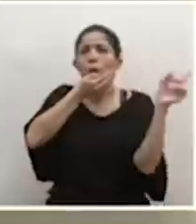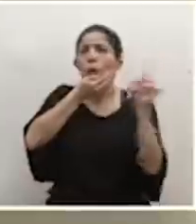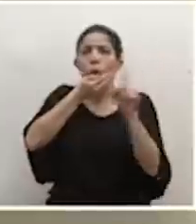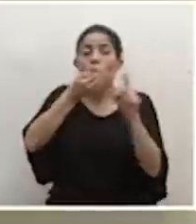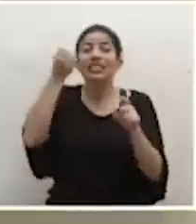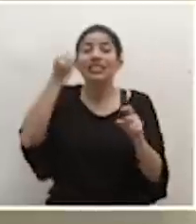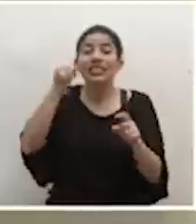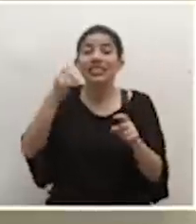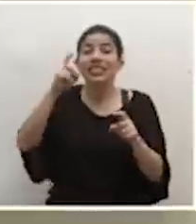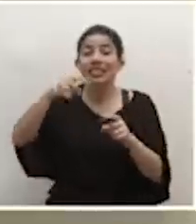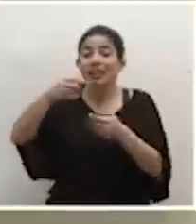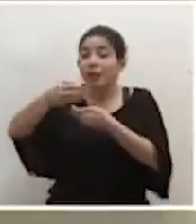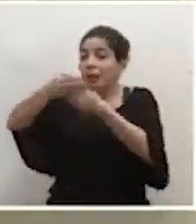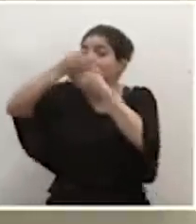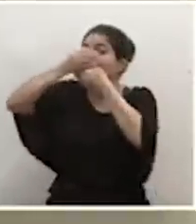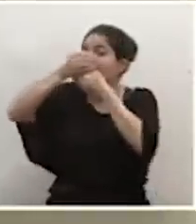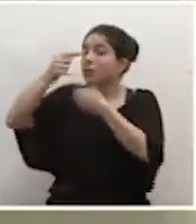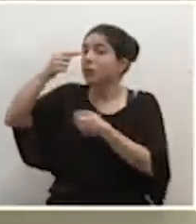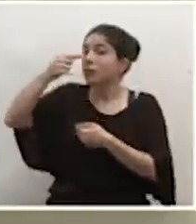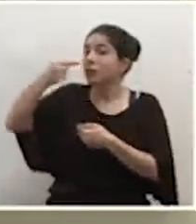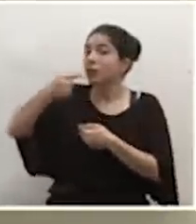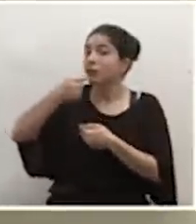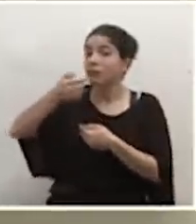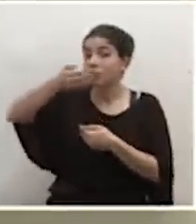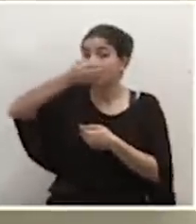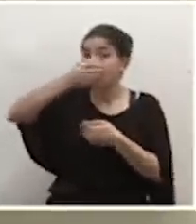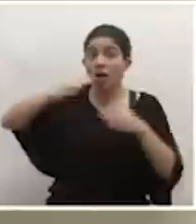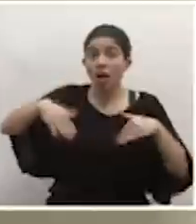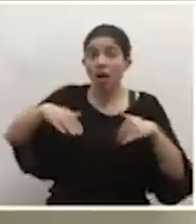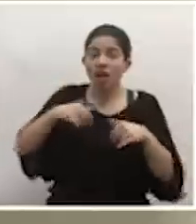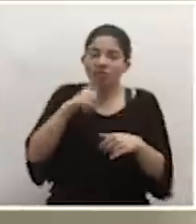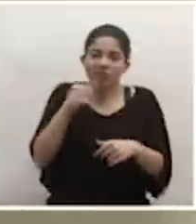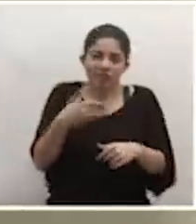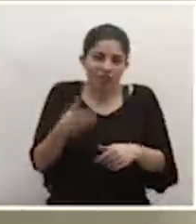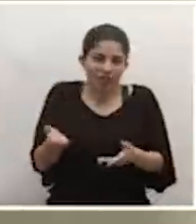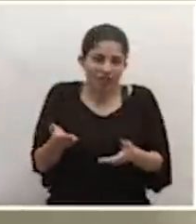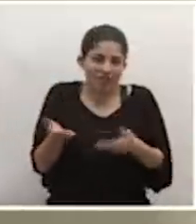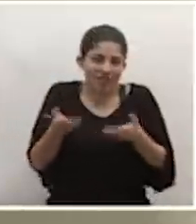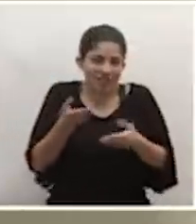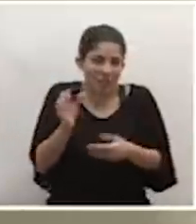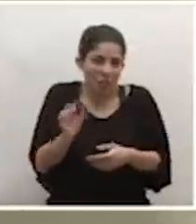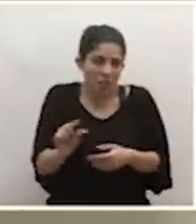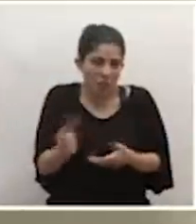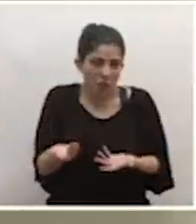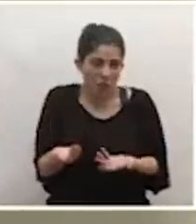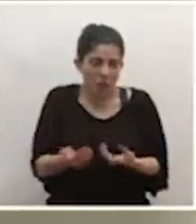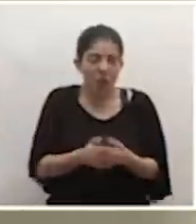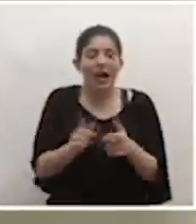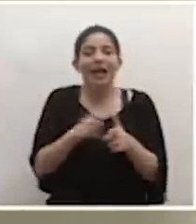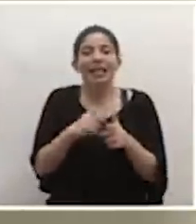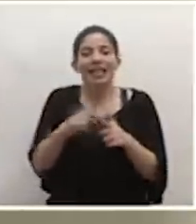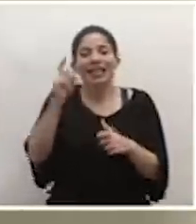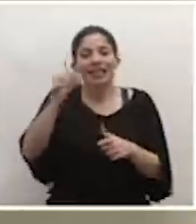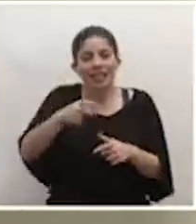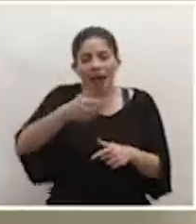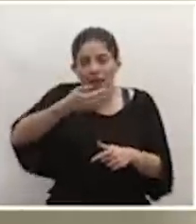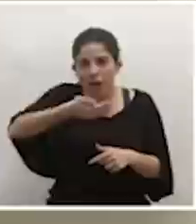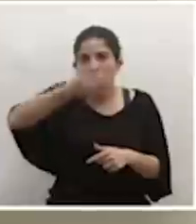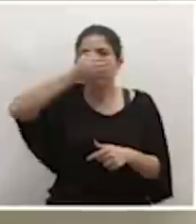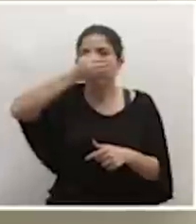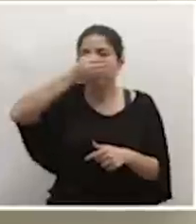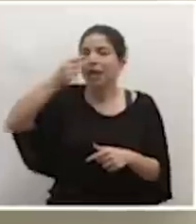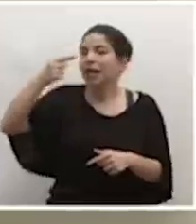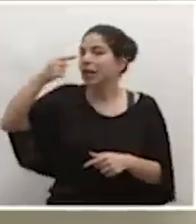tapamos la nariz también, no sirve de mucho, está sirviendo de muy poco. Entonces, hay que cubrirse también